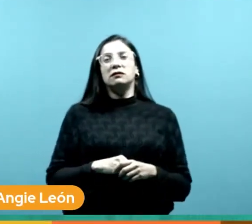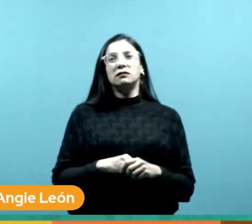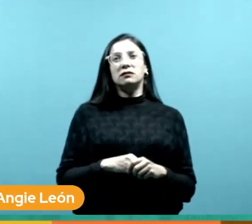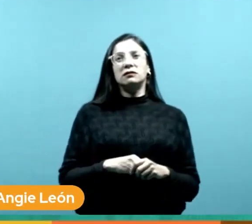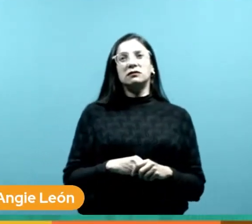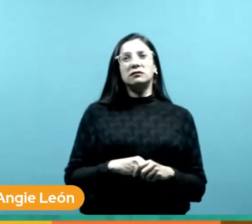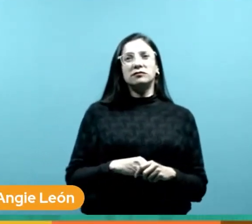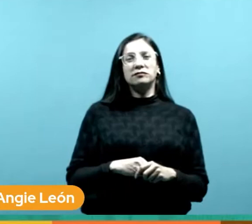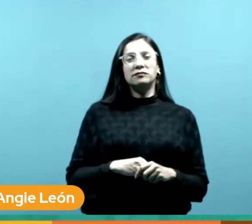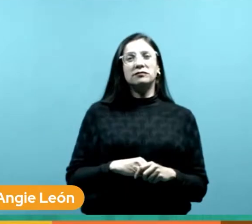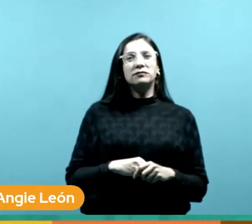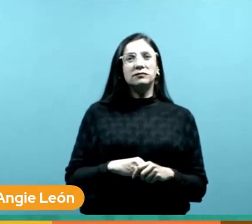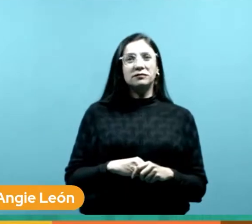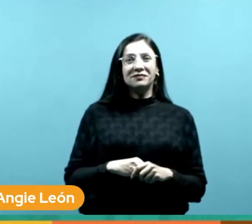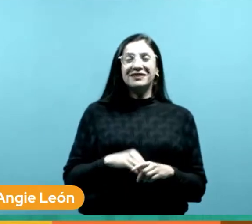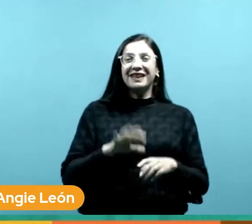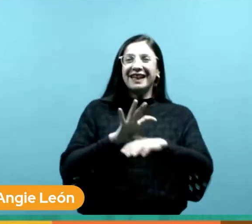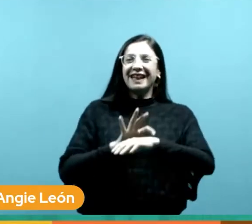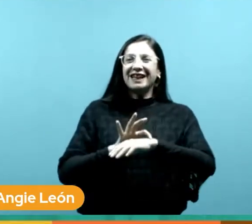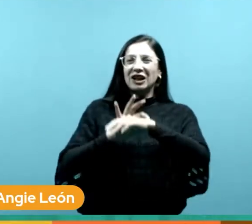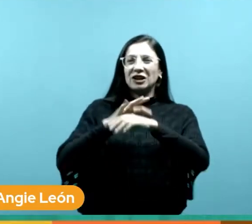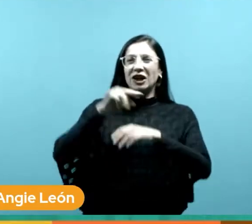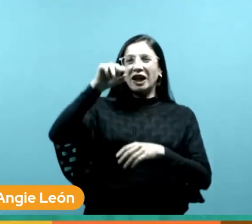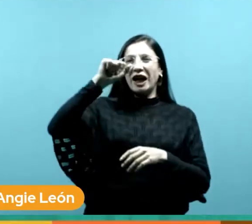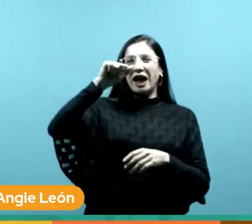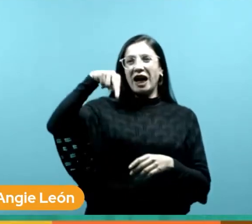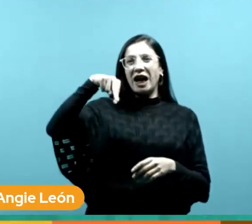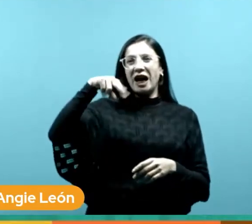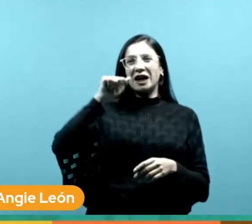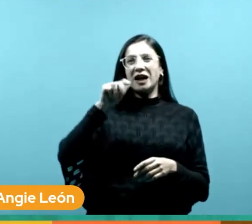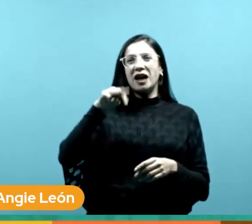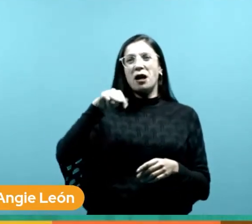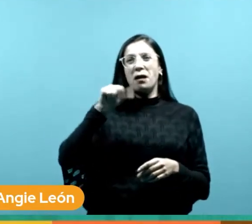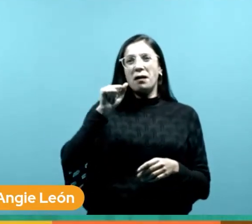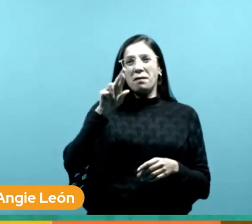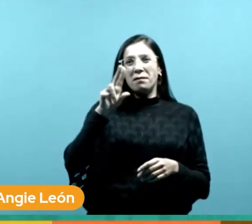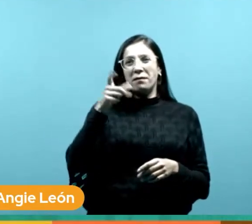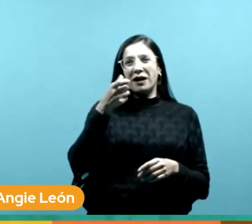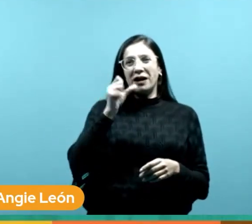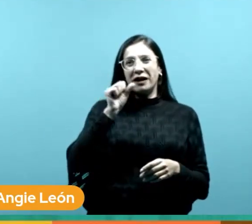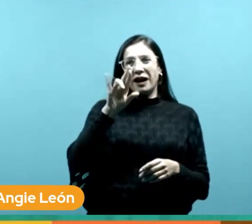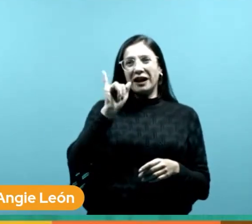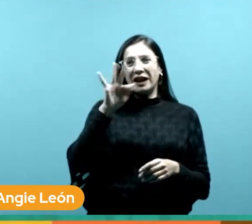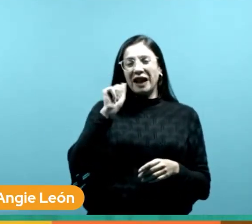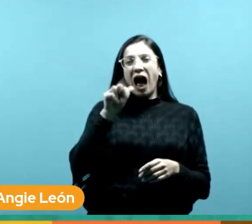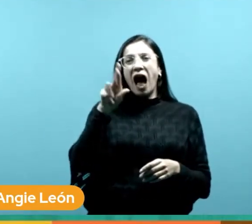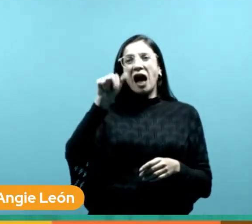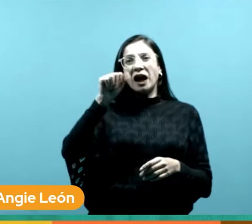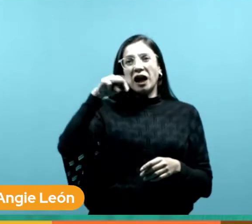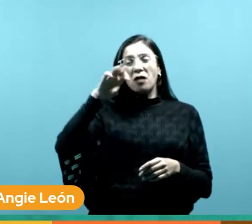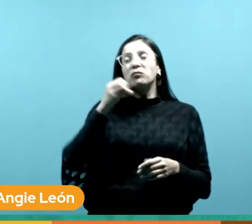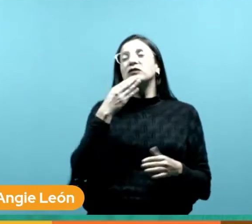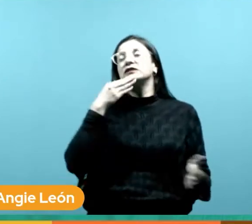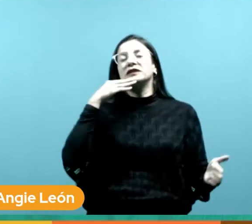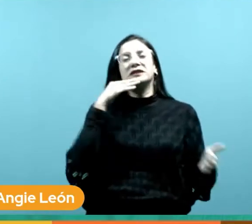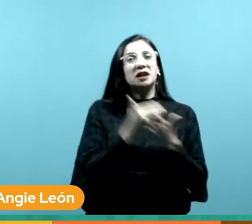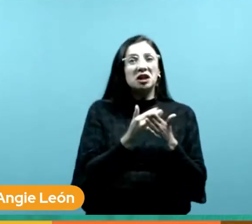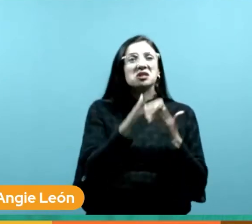bueno pues doctora Ana Margarita Ramos hasta aquí la sesión de preguntas seguramente si llegan otras